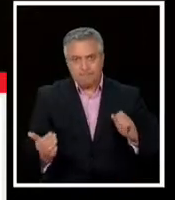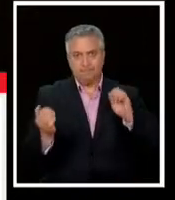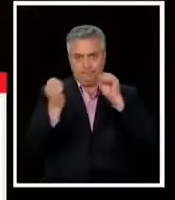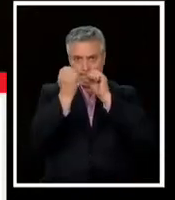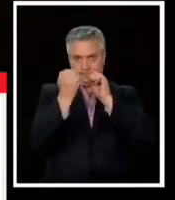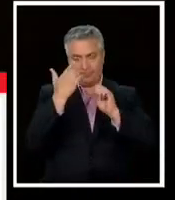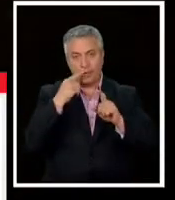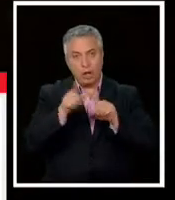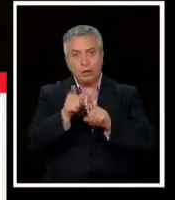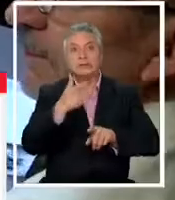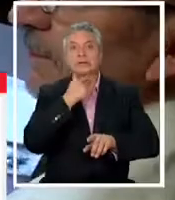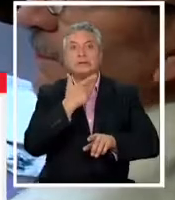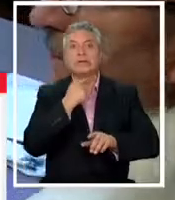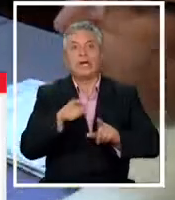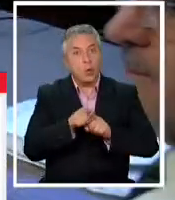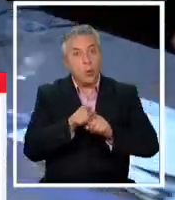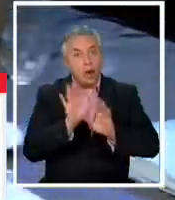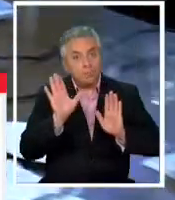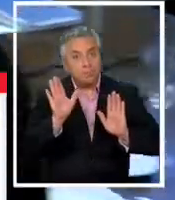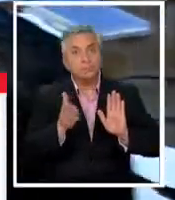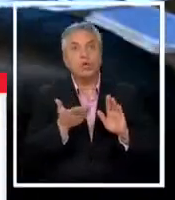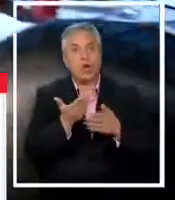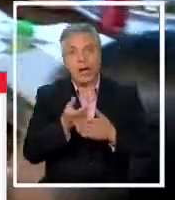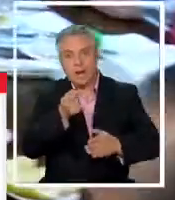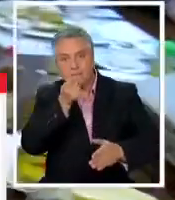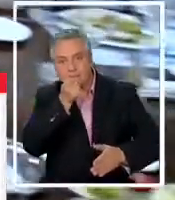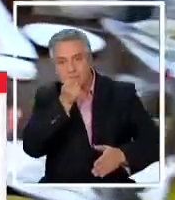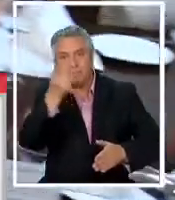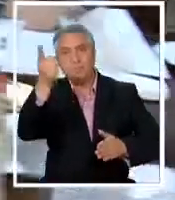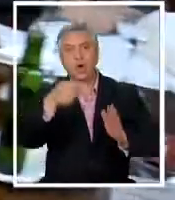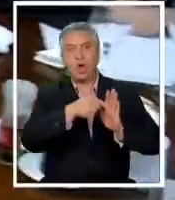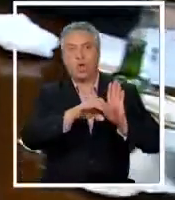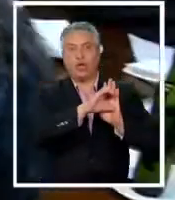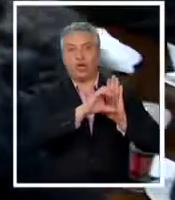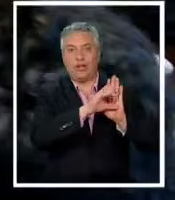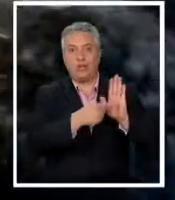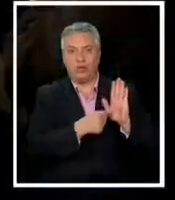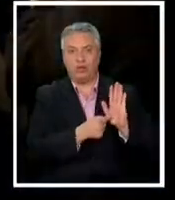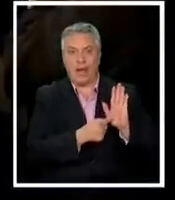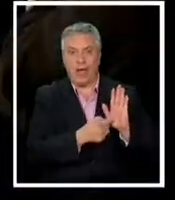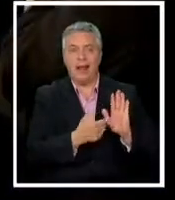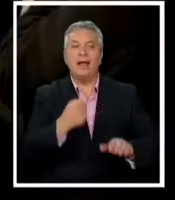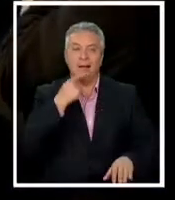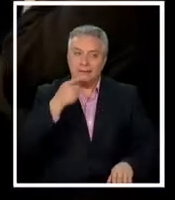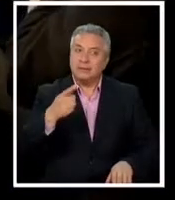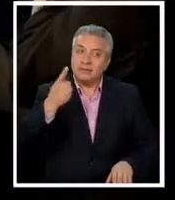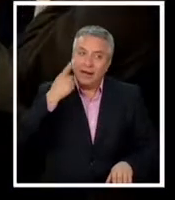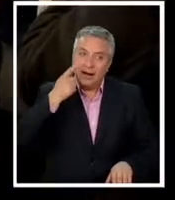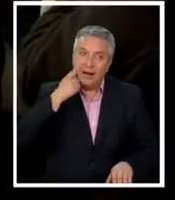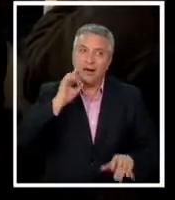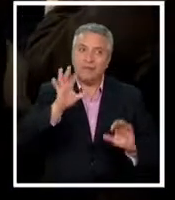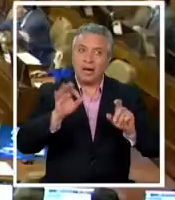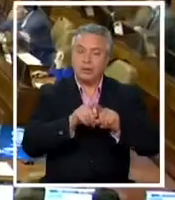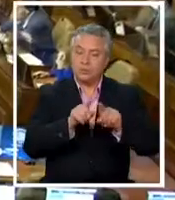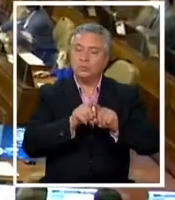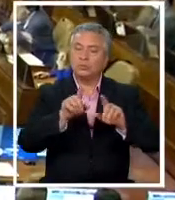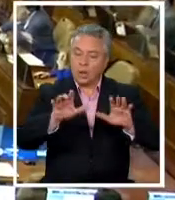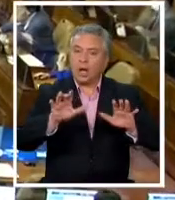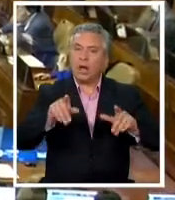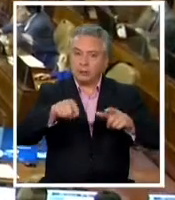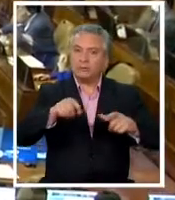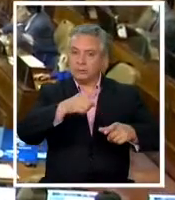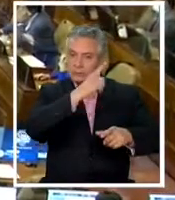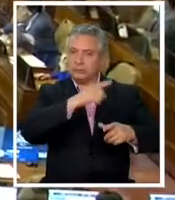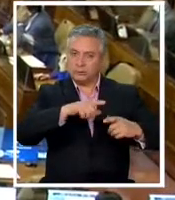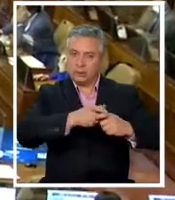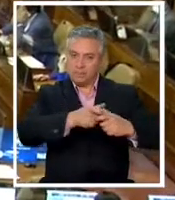avanzar con la acusación constitucional apoyos o rechazos que dependerán también de los compromisos para la macrozona que